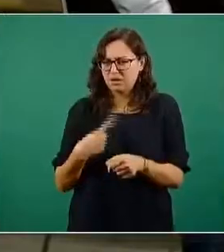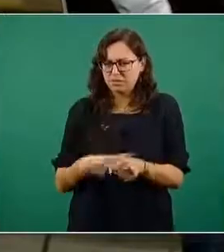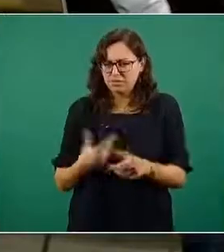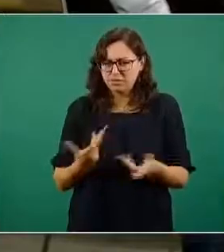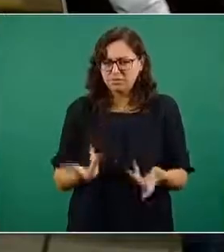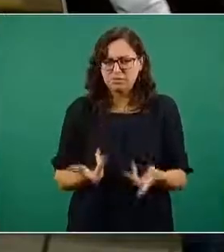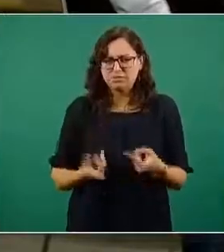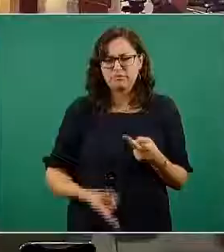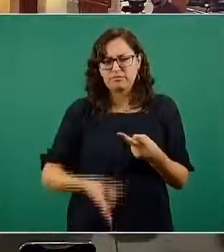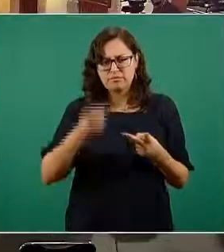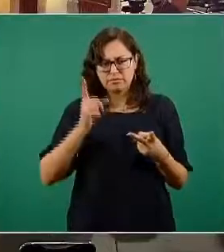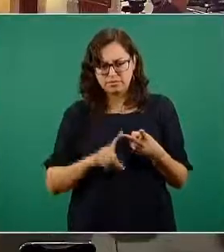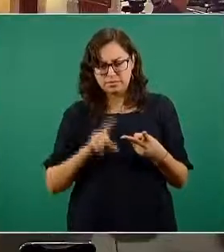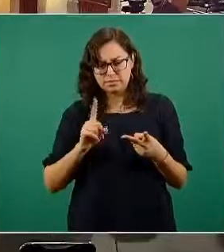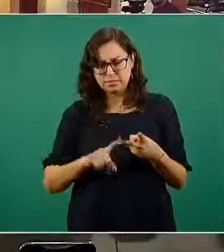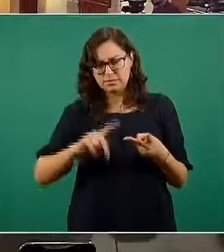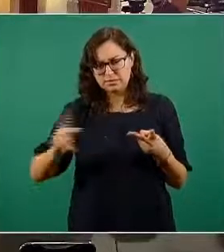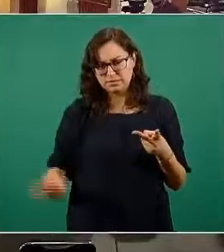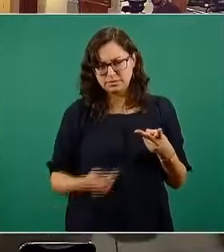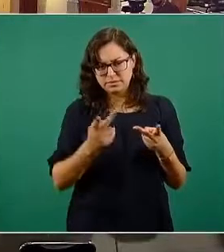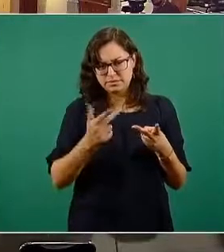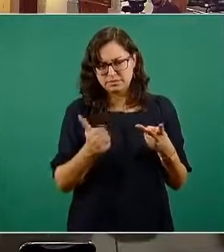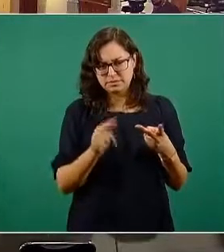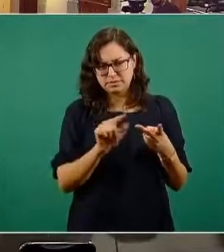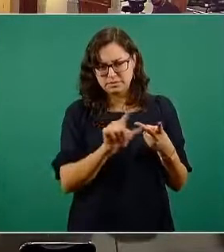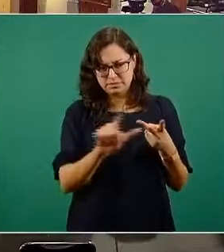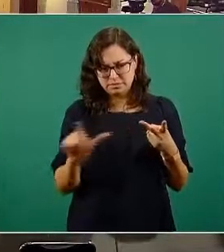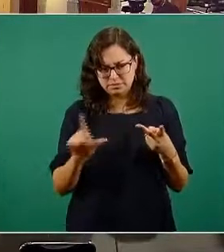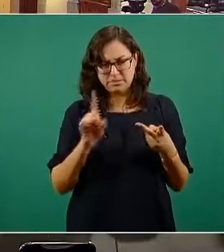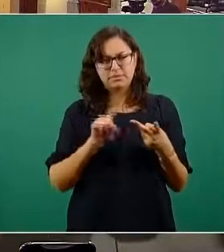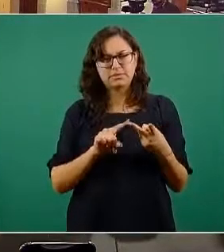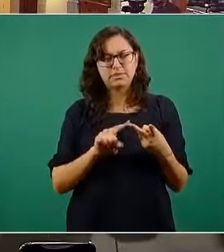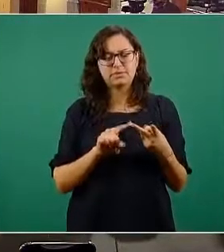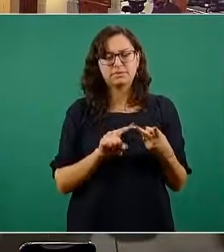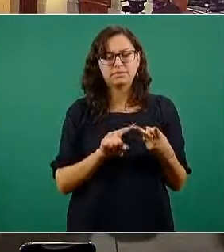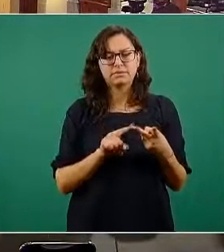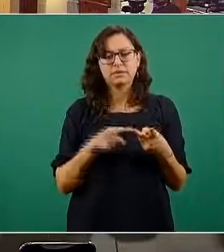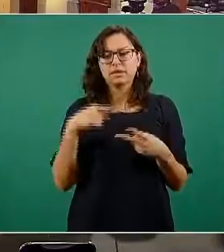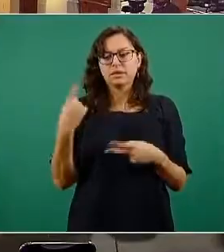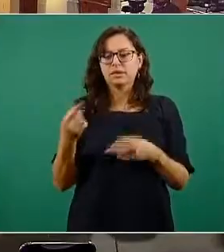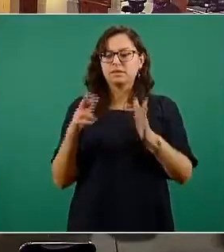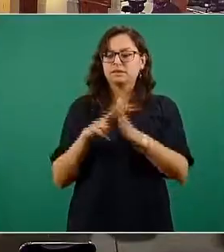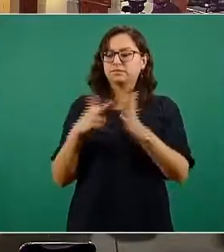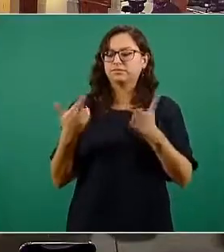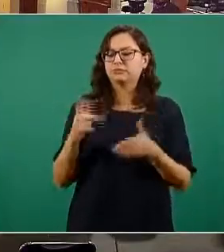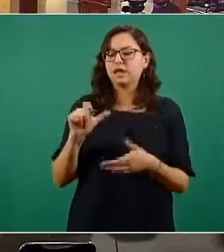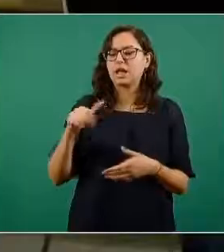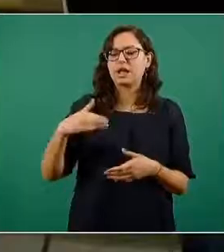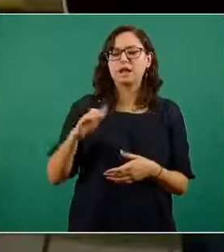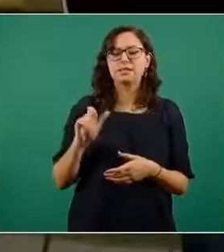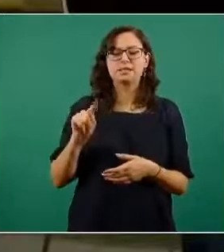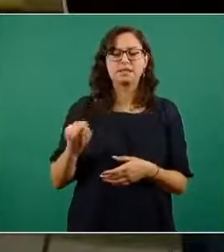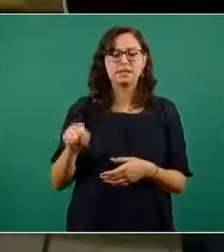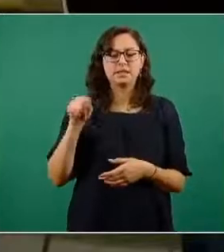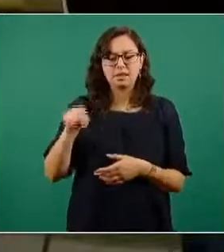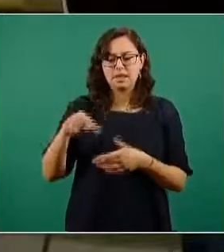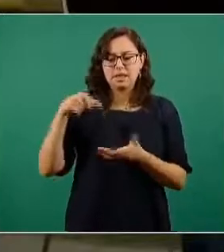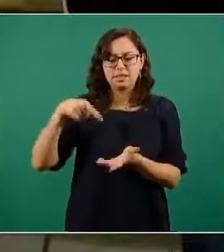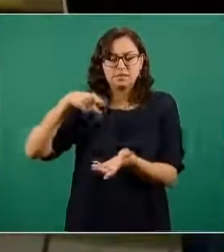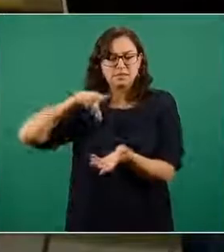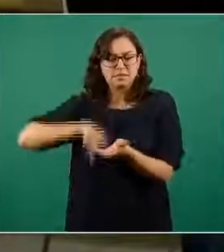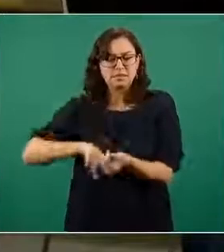doctor Gatell estuve investigando y en la revista Lancet están publicados los